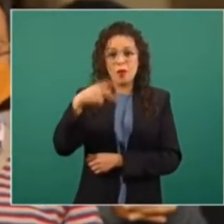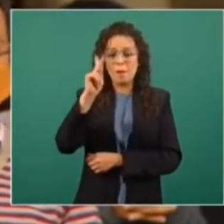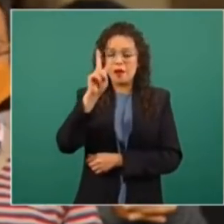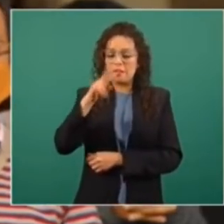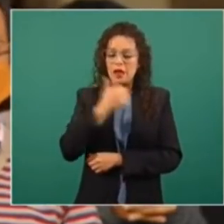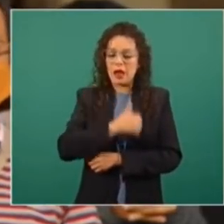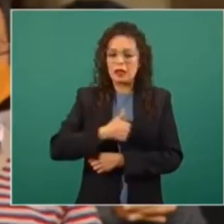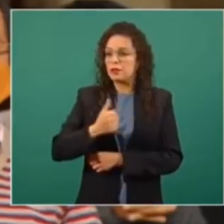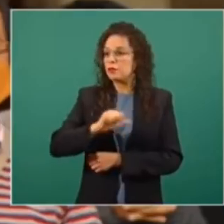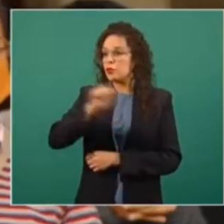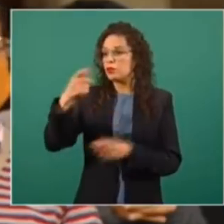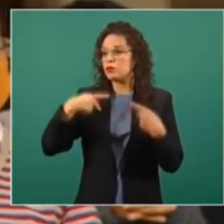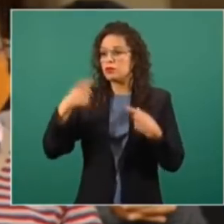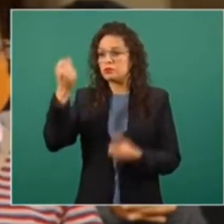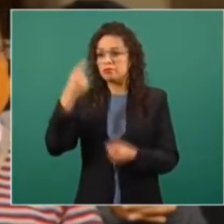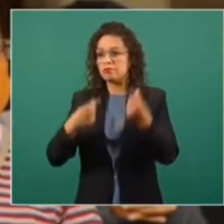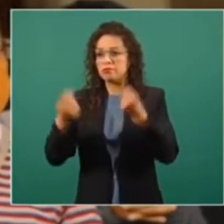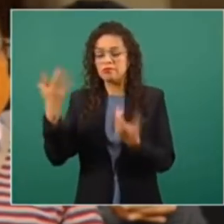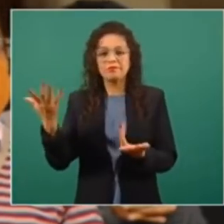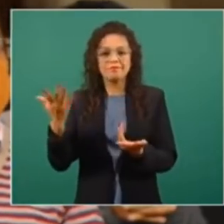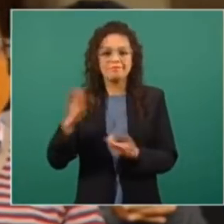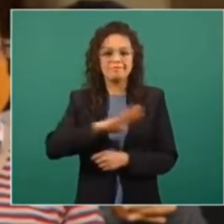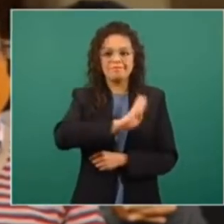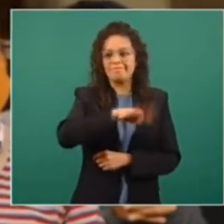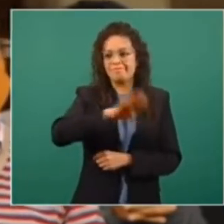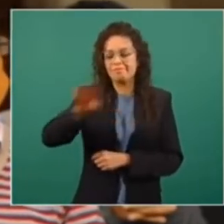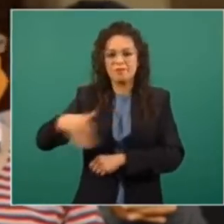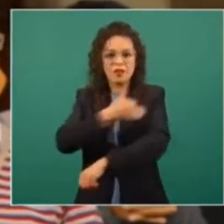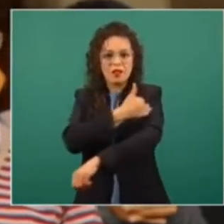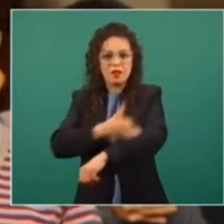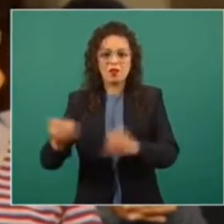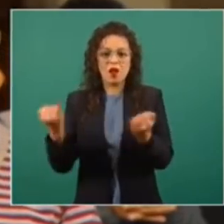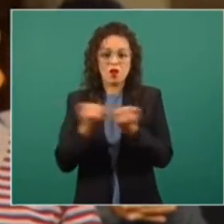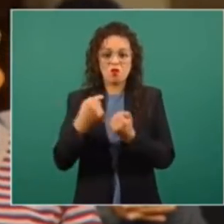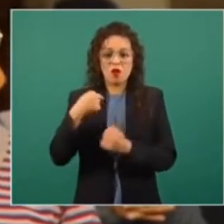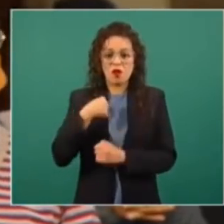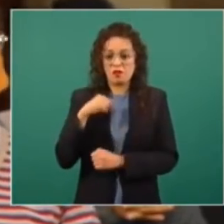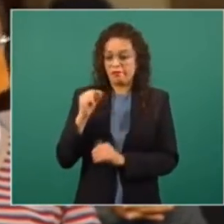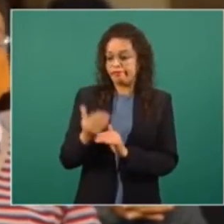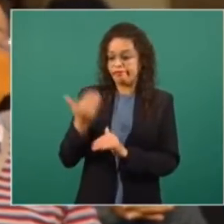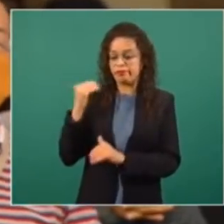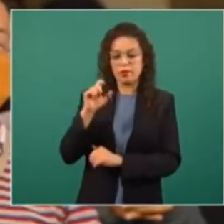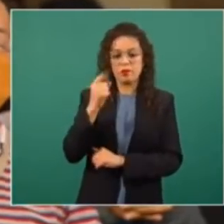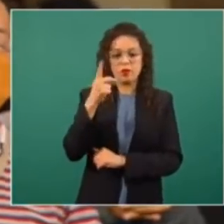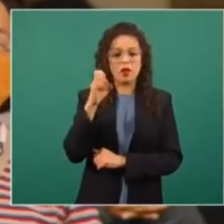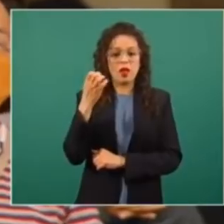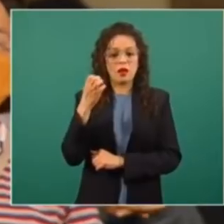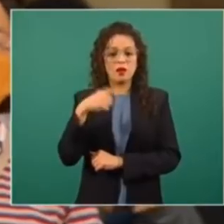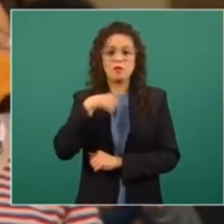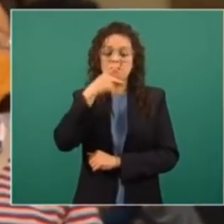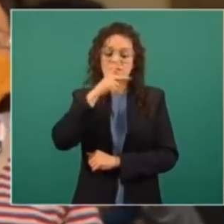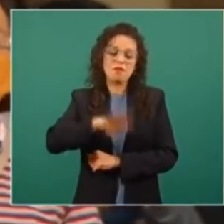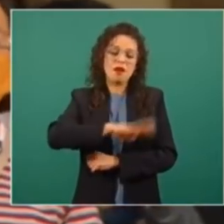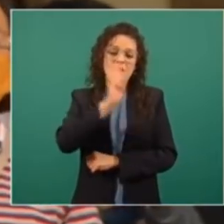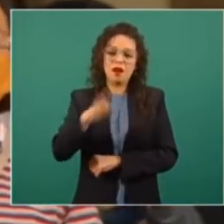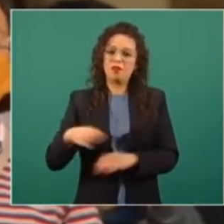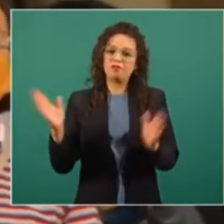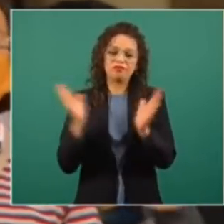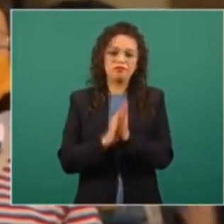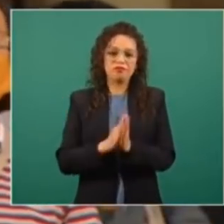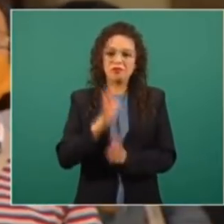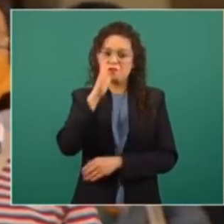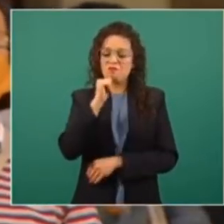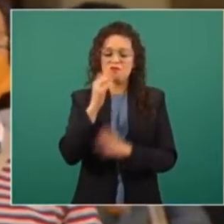como es mi caso, que perdí a mi padre el pasado 21 de enero y perdió esta batalla. Pero